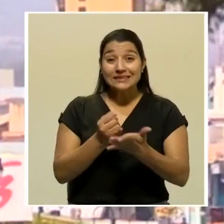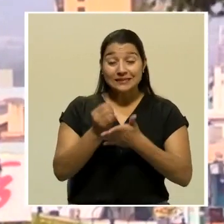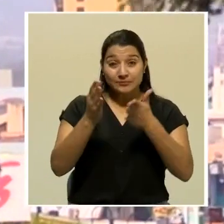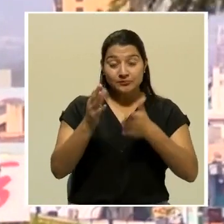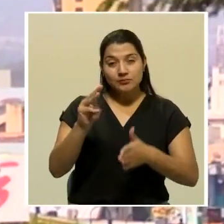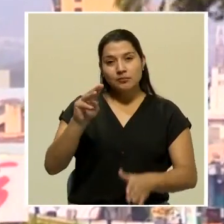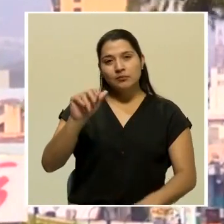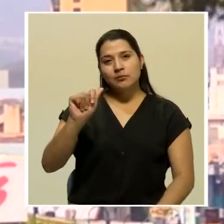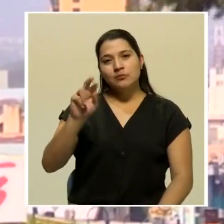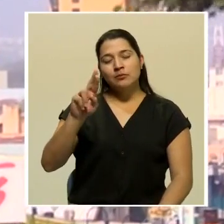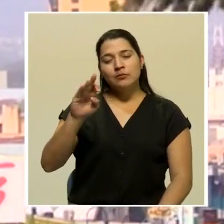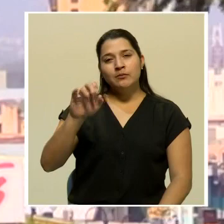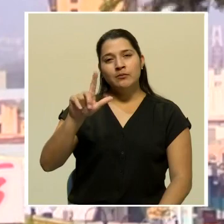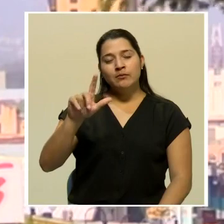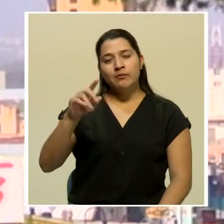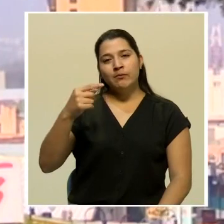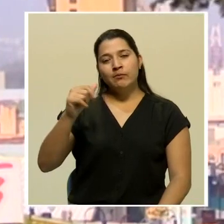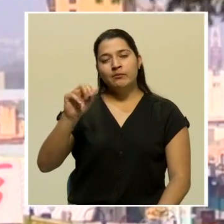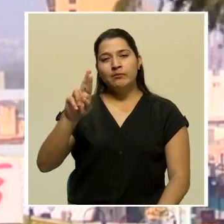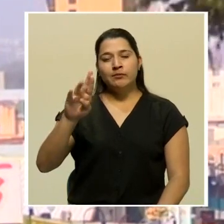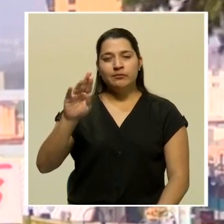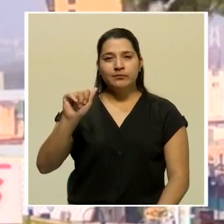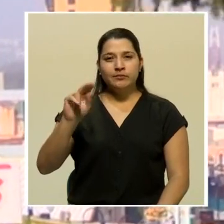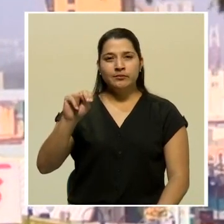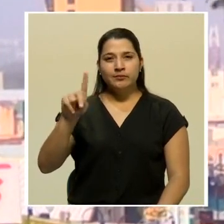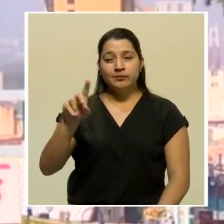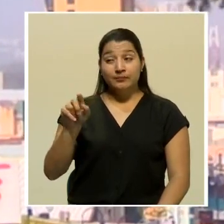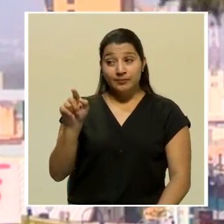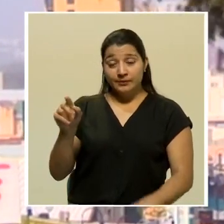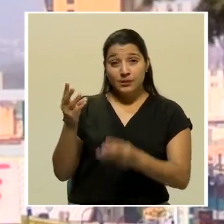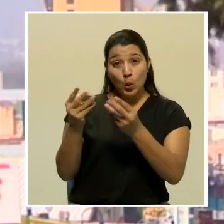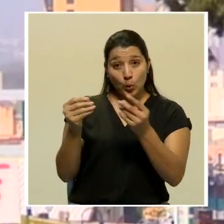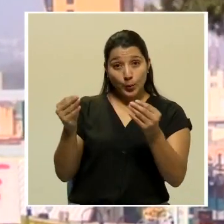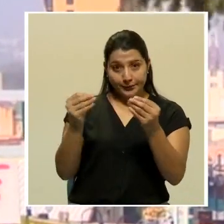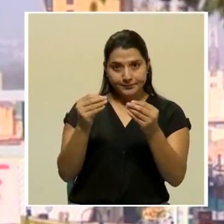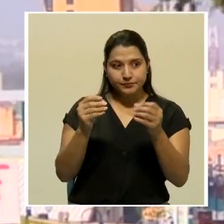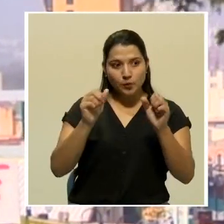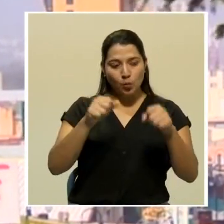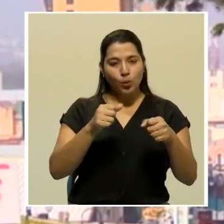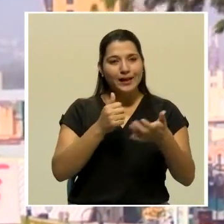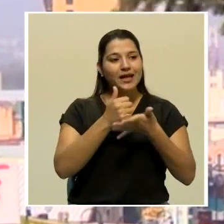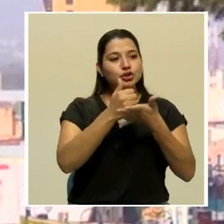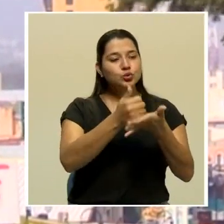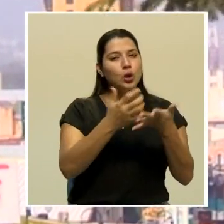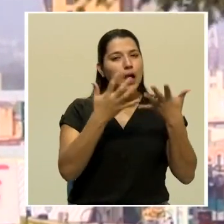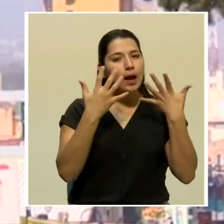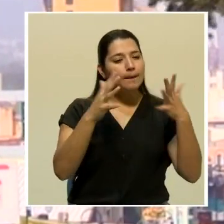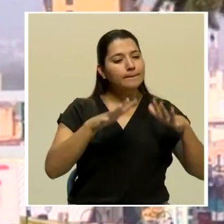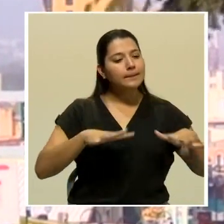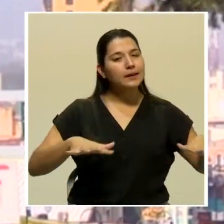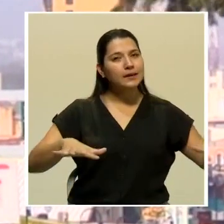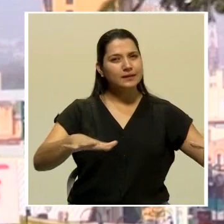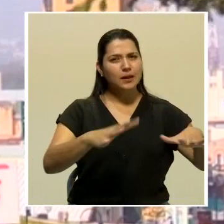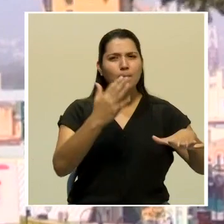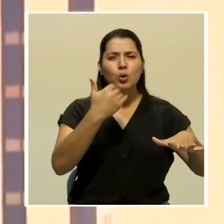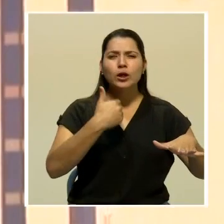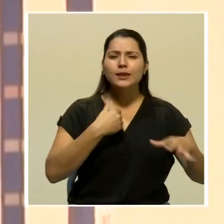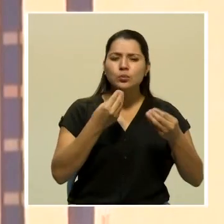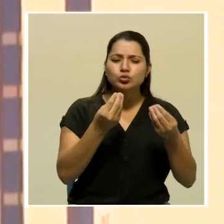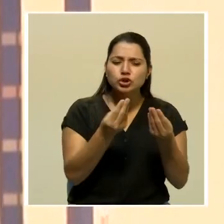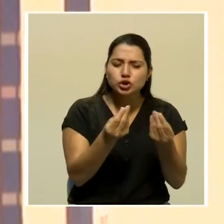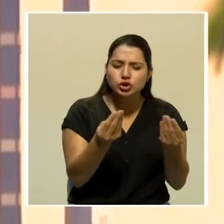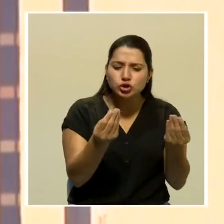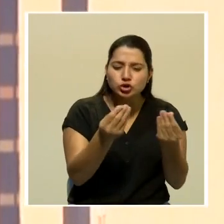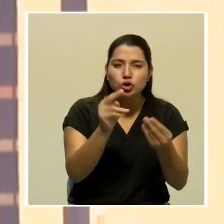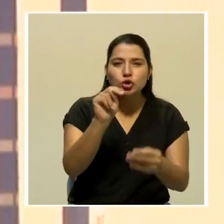Marcial Garbanzo, el polvo del desierto trae efectos beneficiosos para los ecosistemas, ya que contiene una gran cantidad de nutrientes.